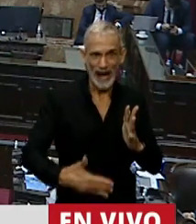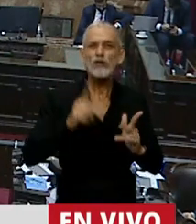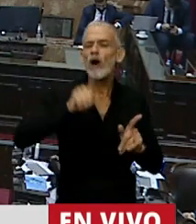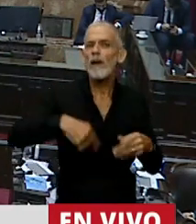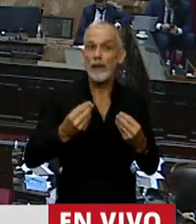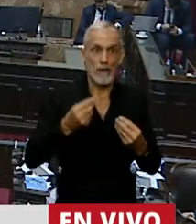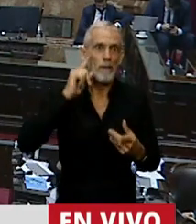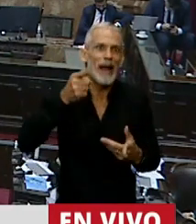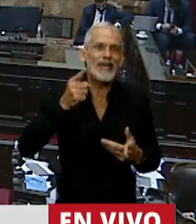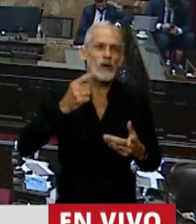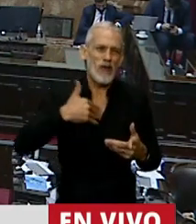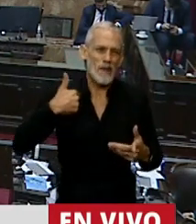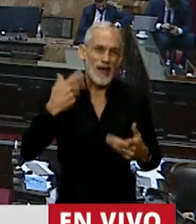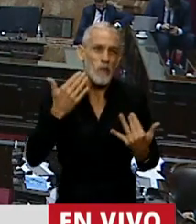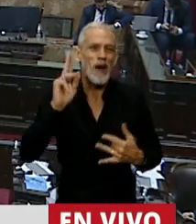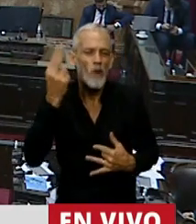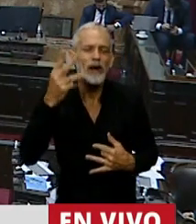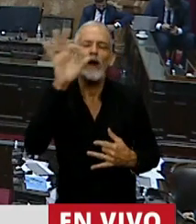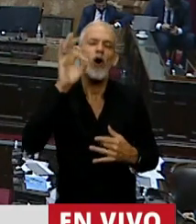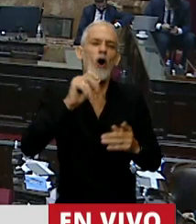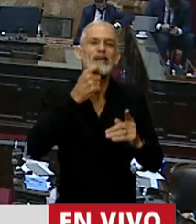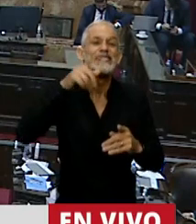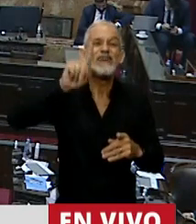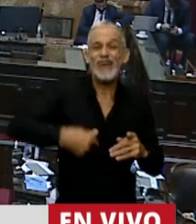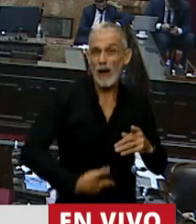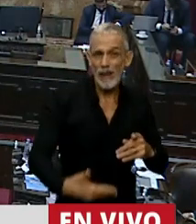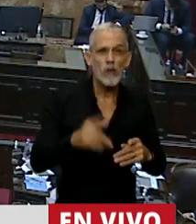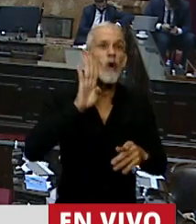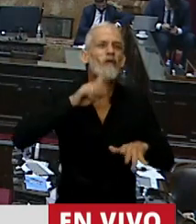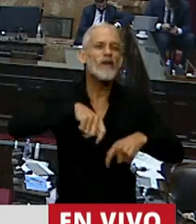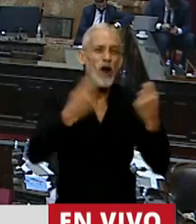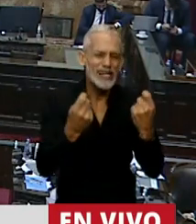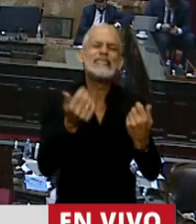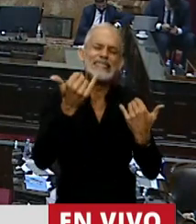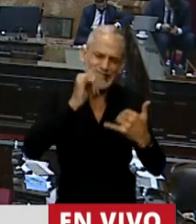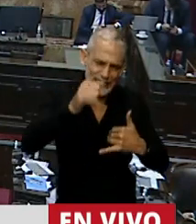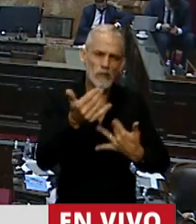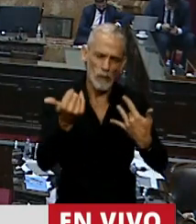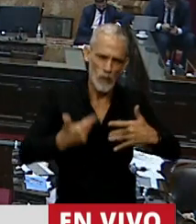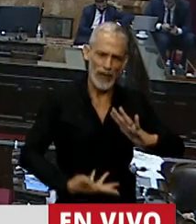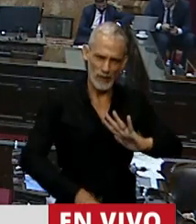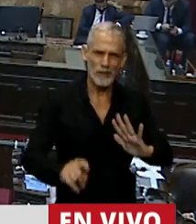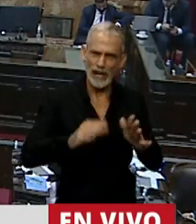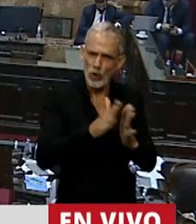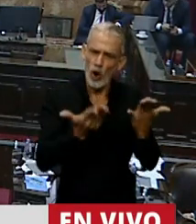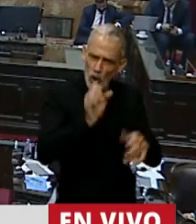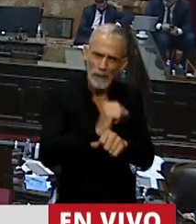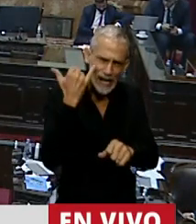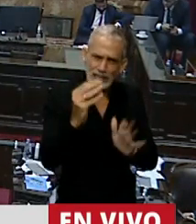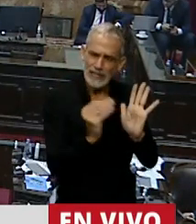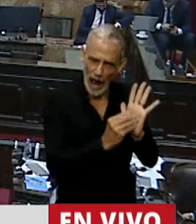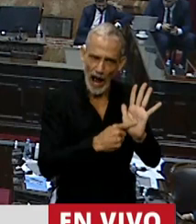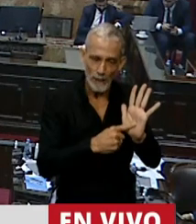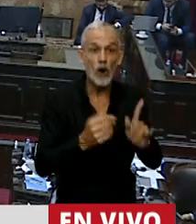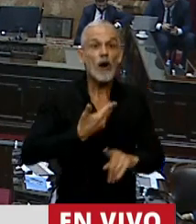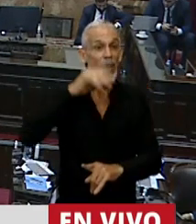pone en riesgo la vida de la madre o es consecuencia de una violación. Pero creemos que el